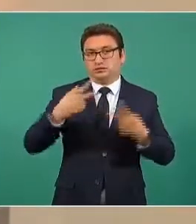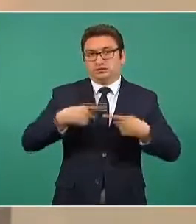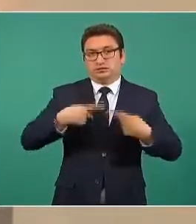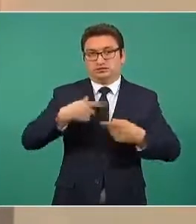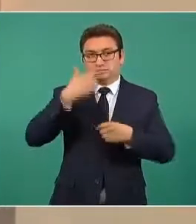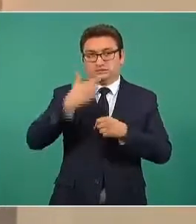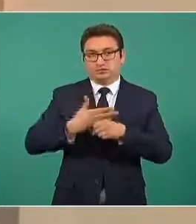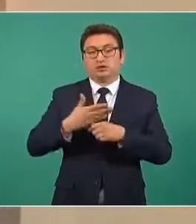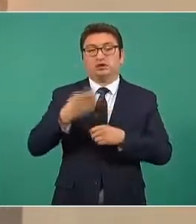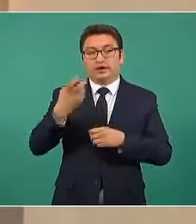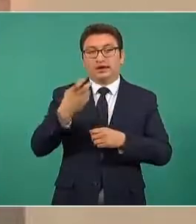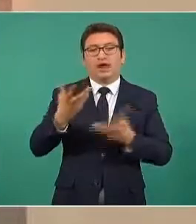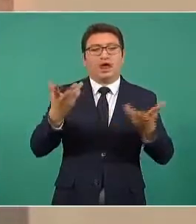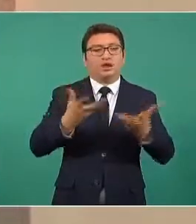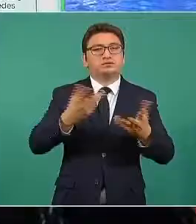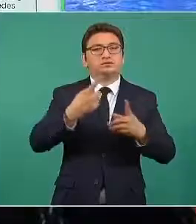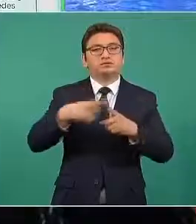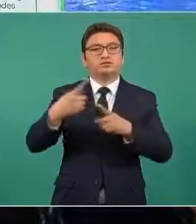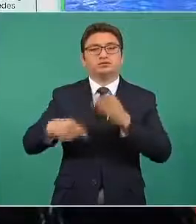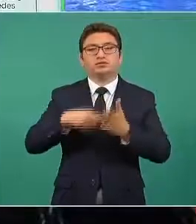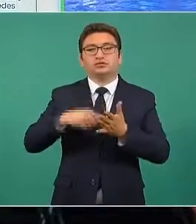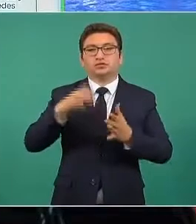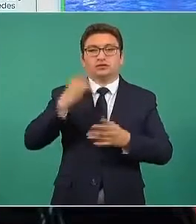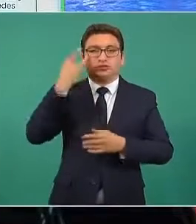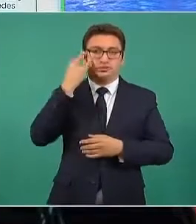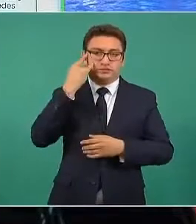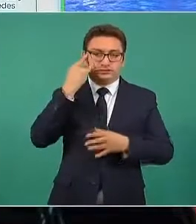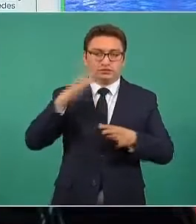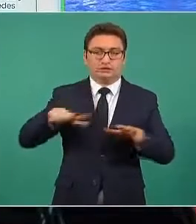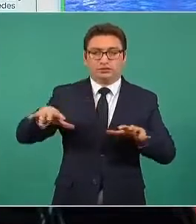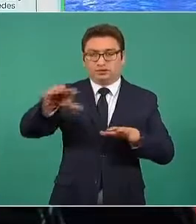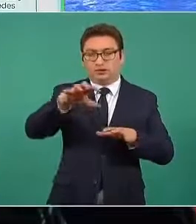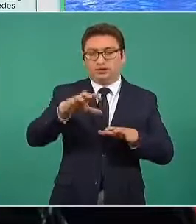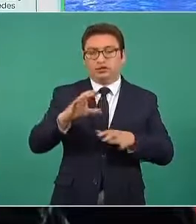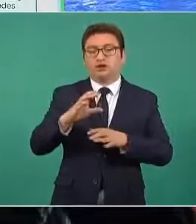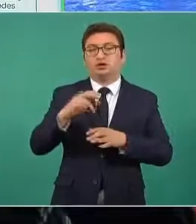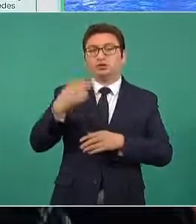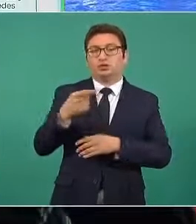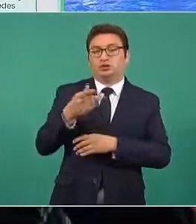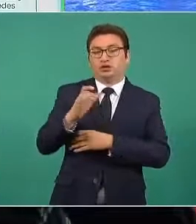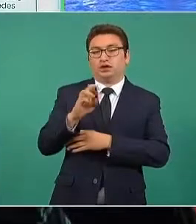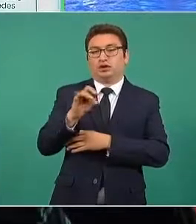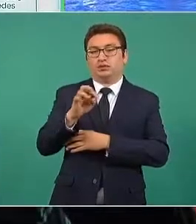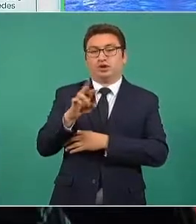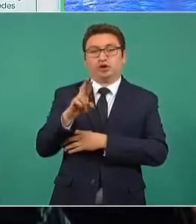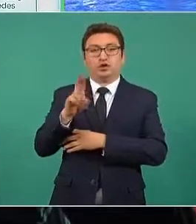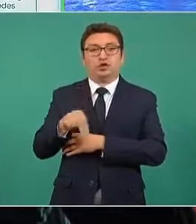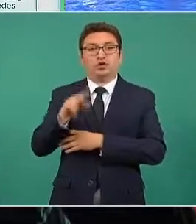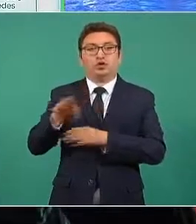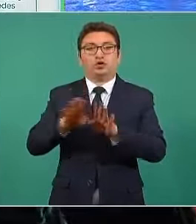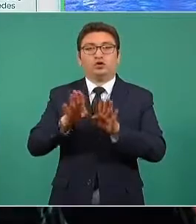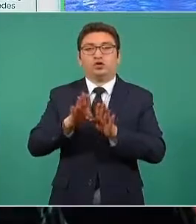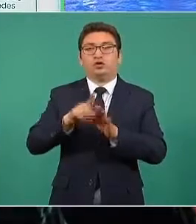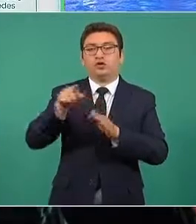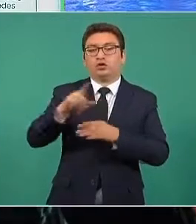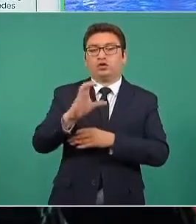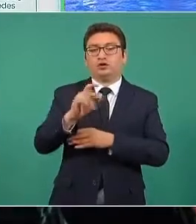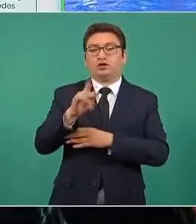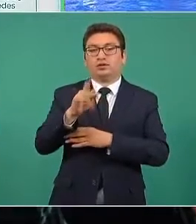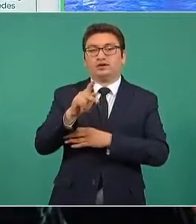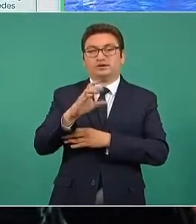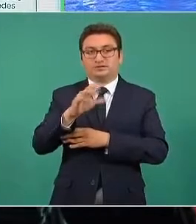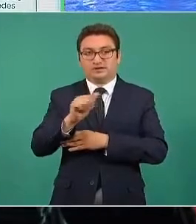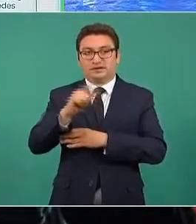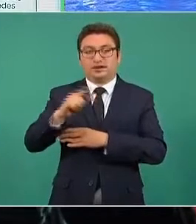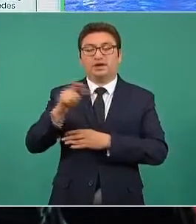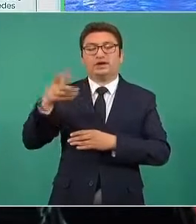las operaciones que son la zona de Campeche, Operación Camarón, que es el apoyo a Conapesca en Sonora y